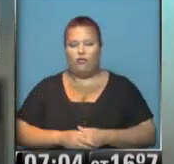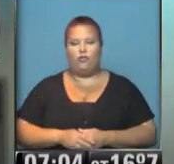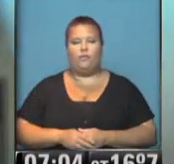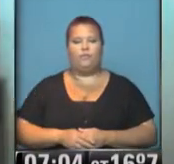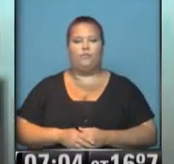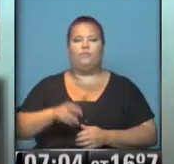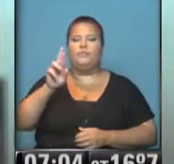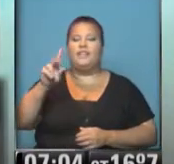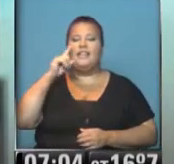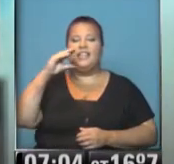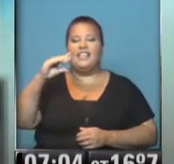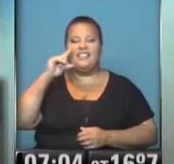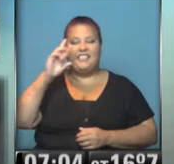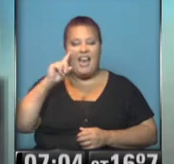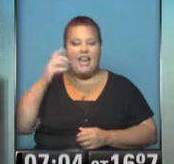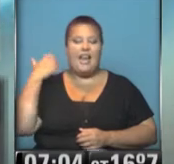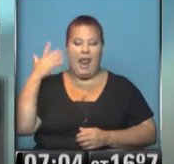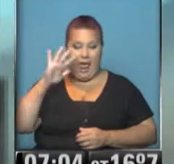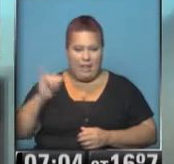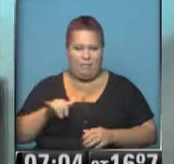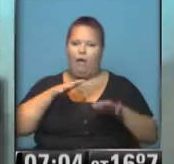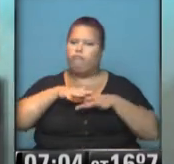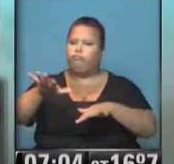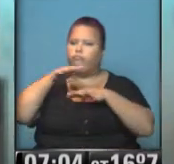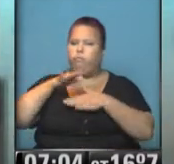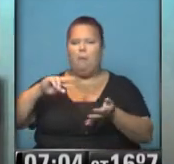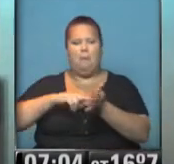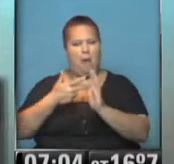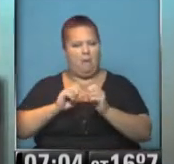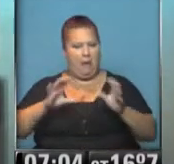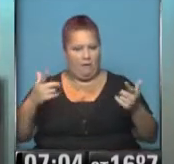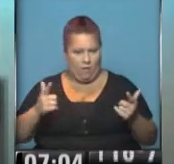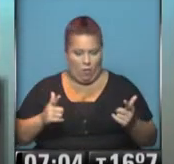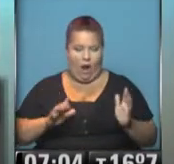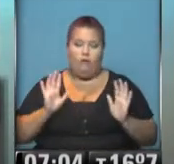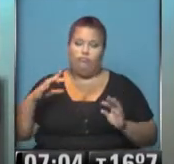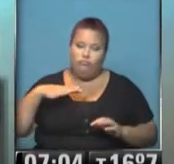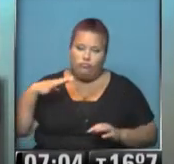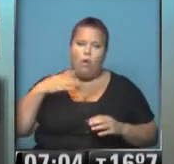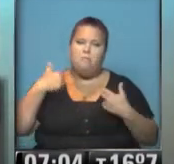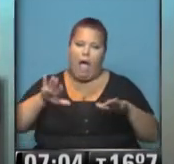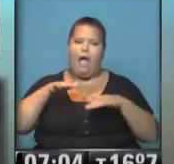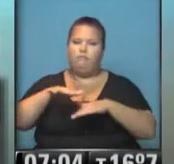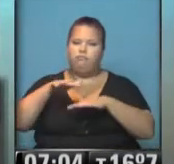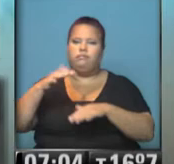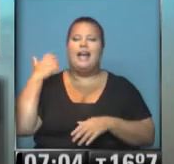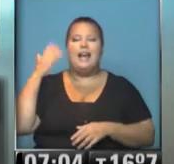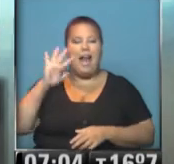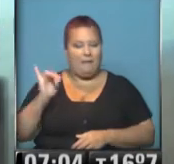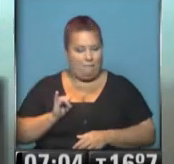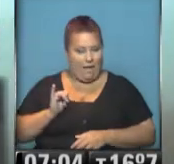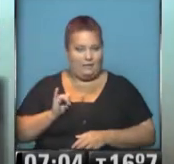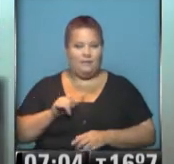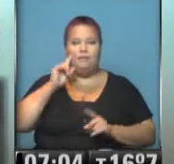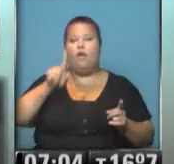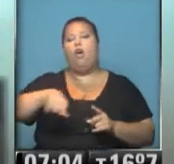La autopista Riquiri-General Paz. Marcha fluida, sin demasiadas complicaciones. Todavía un poco más de tránsito sobre General Paz. Veamos